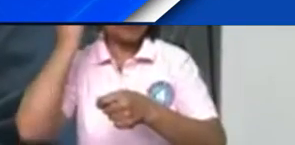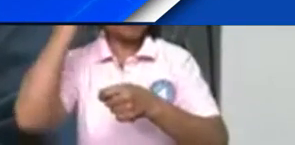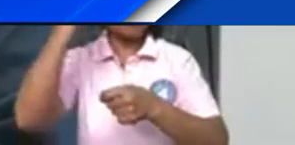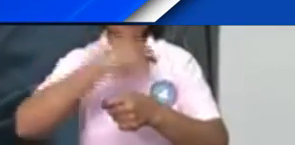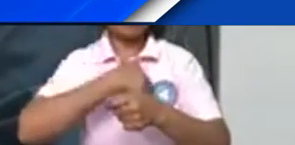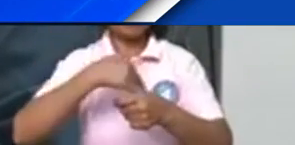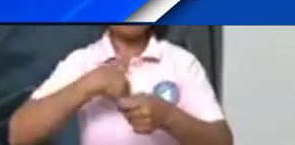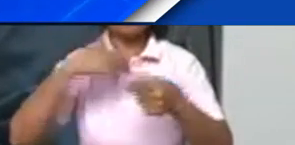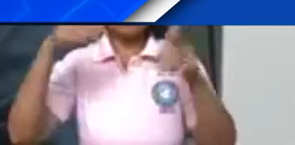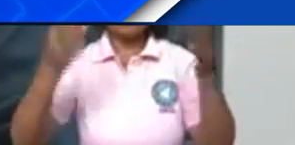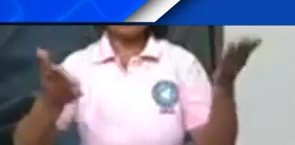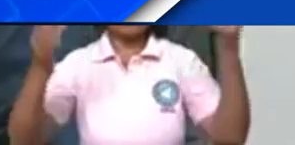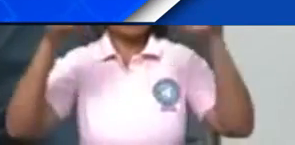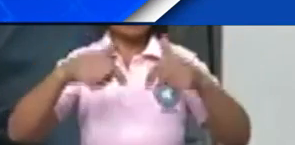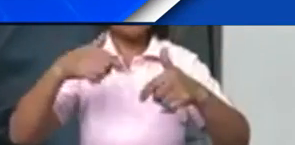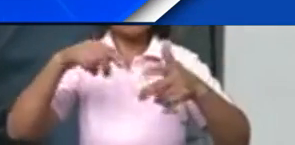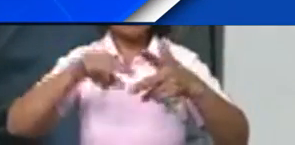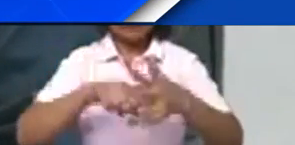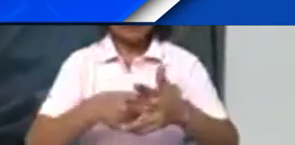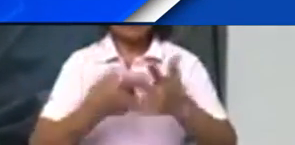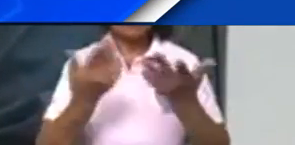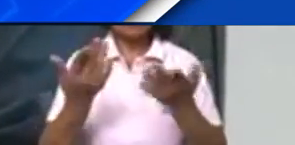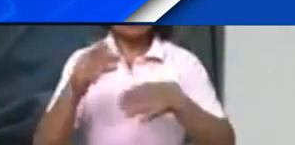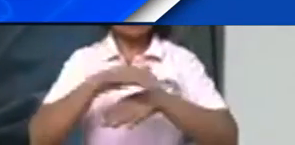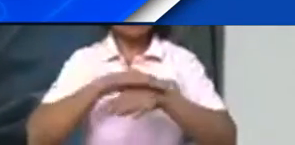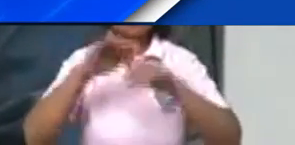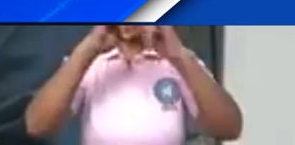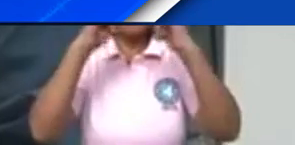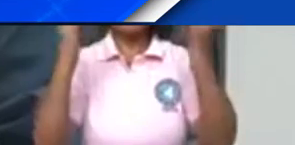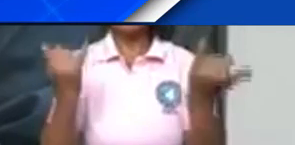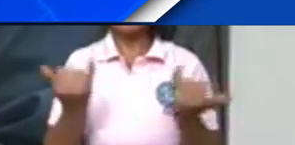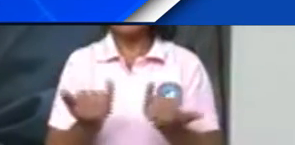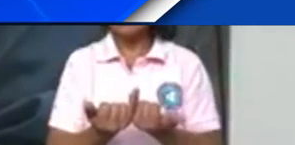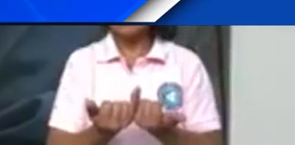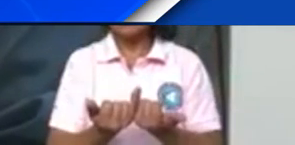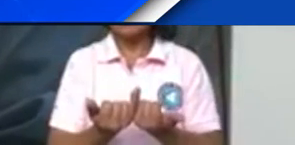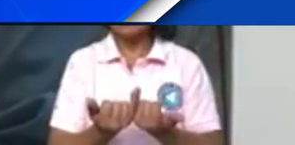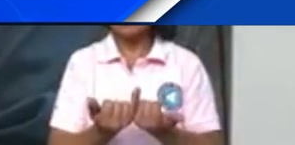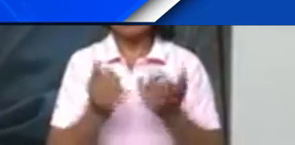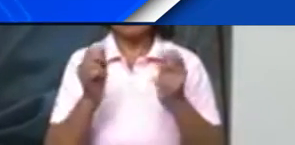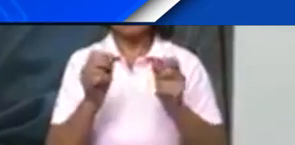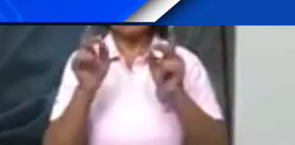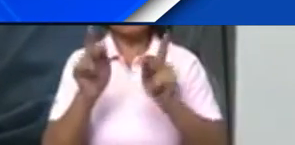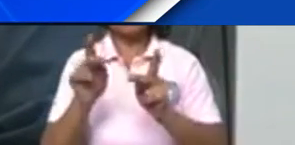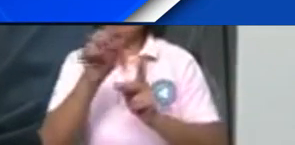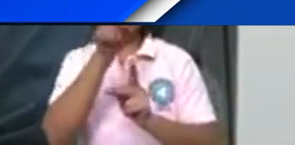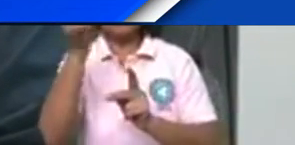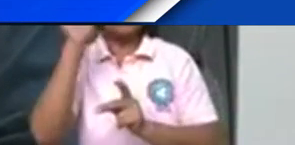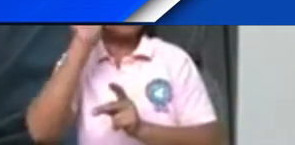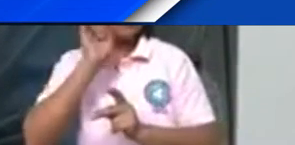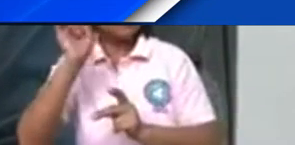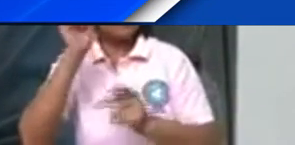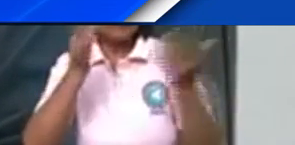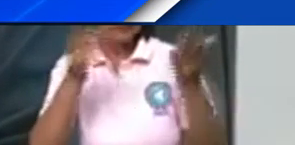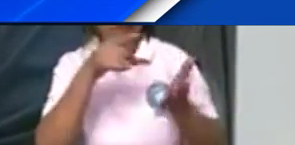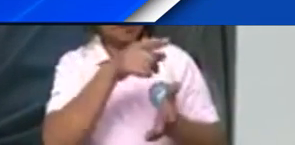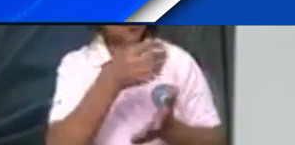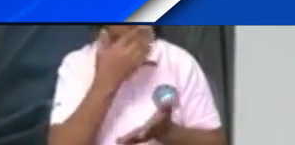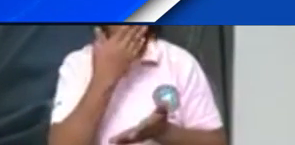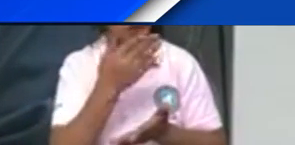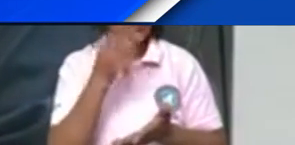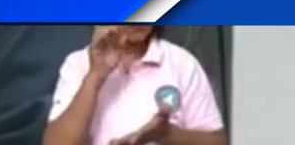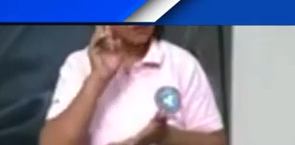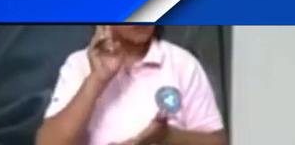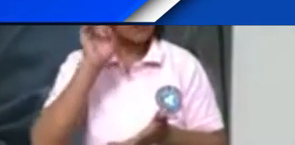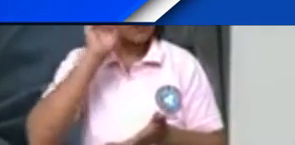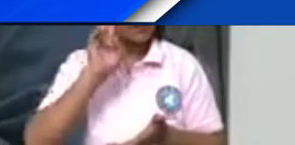que entramos también en el proceso de acreditación internacional, fue algo que llamó mucho la atención de cómo se ha venido avanzando y